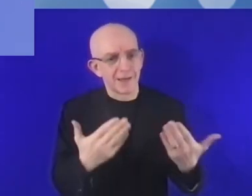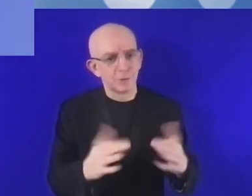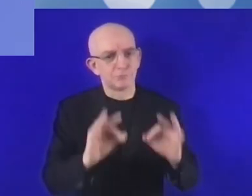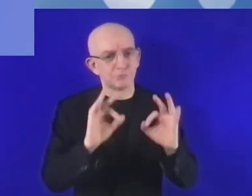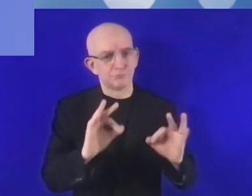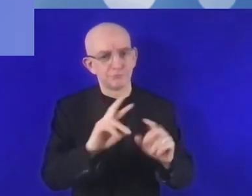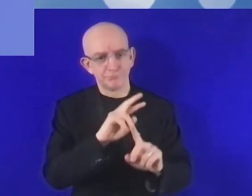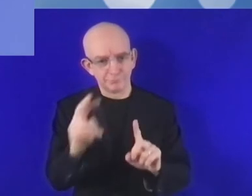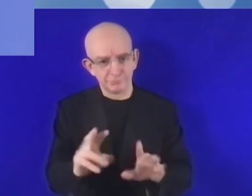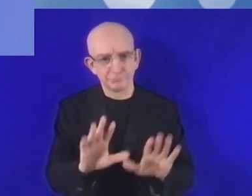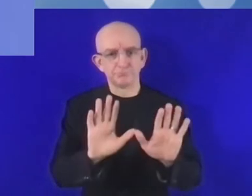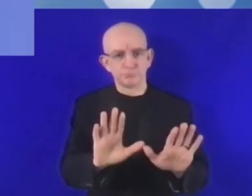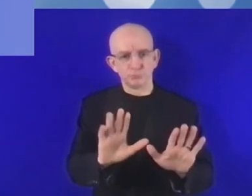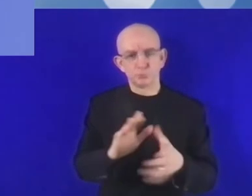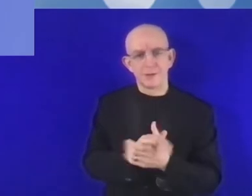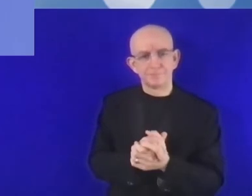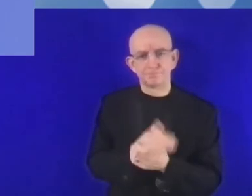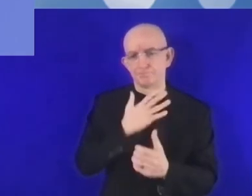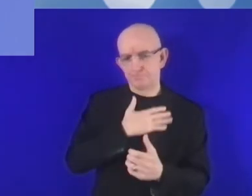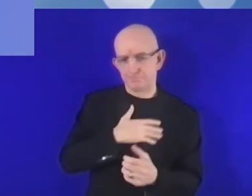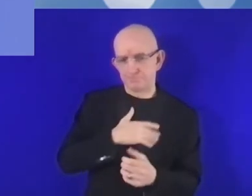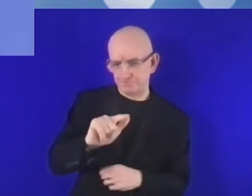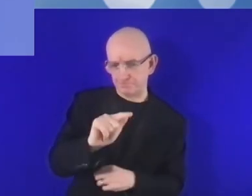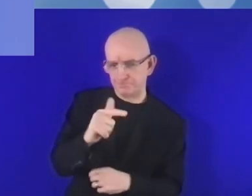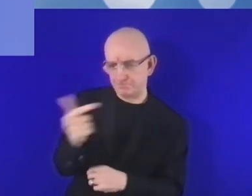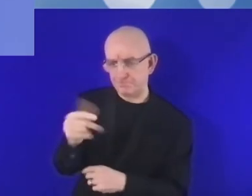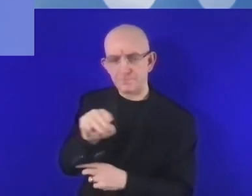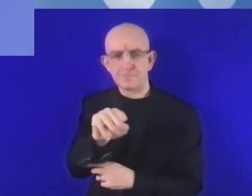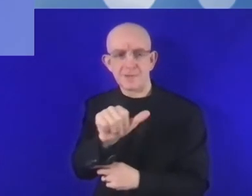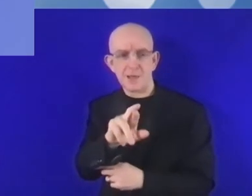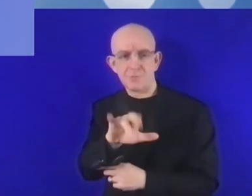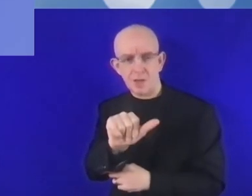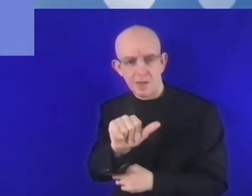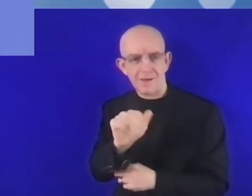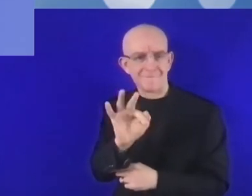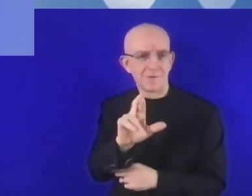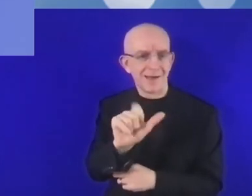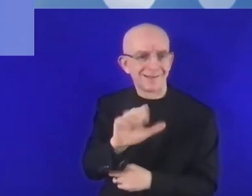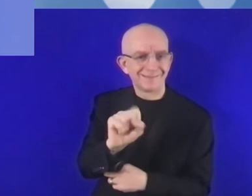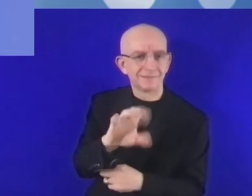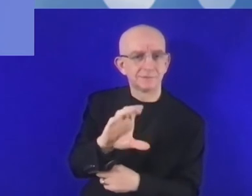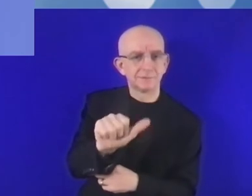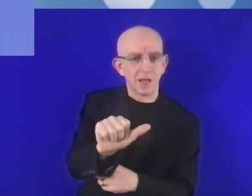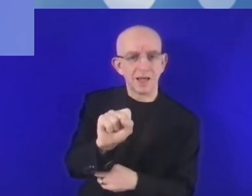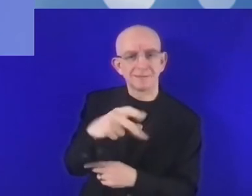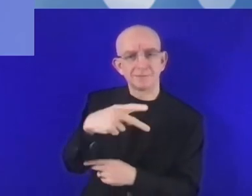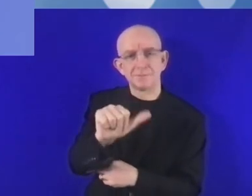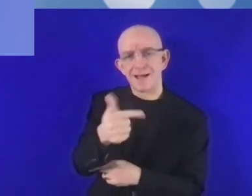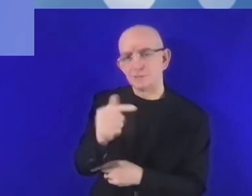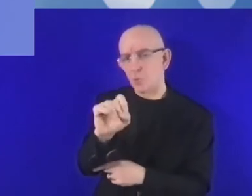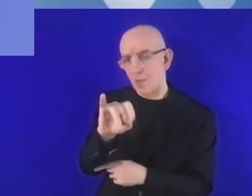las más jóvenes que se especializan en las nuevas tecnologías. Gracias. Ahora la misma pregunta va